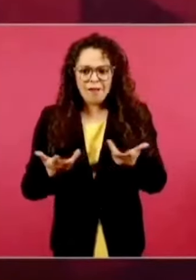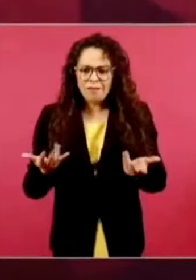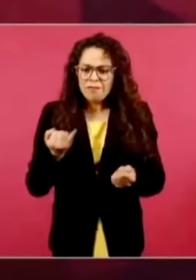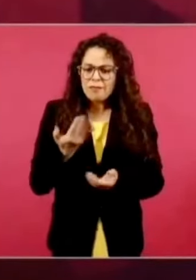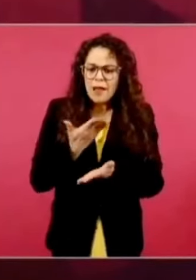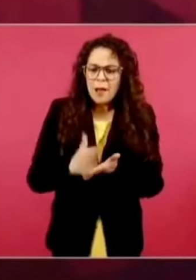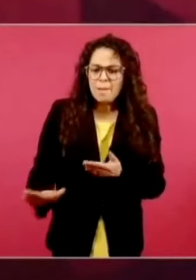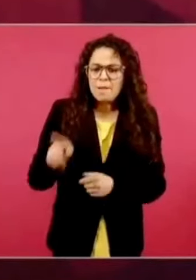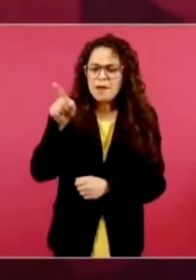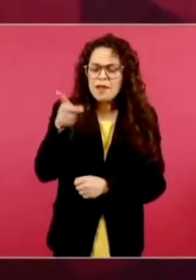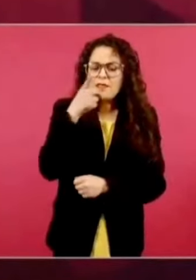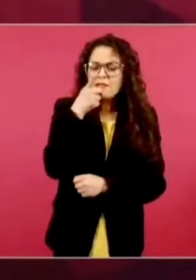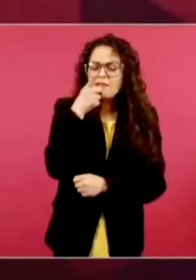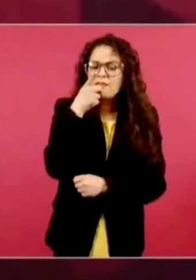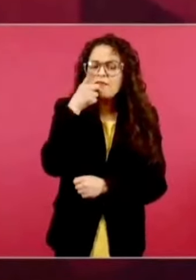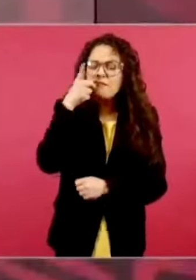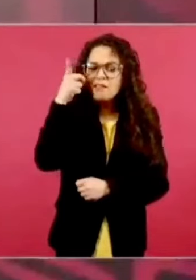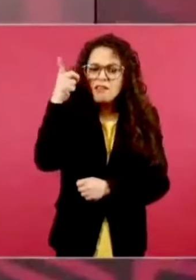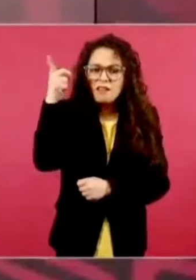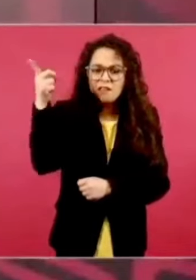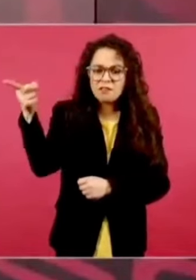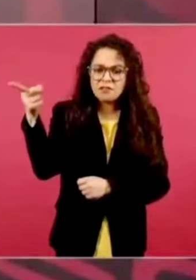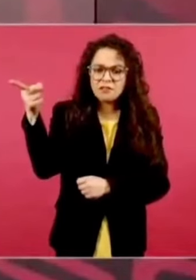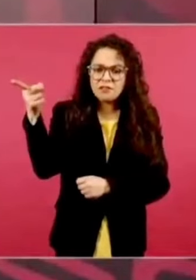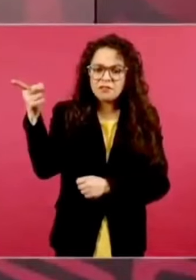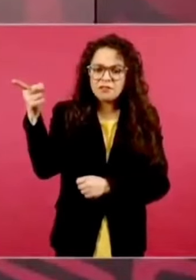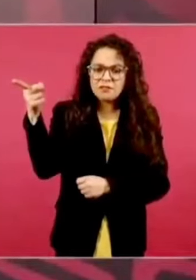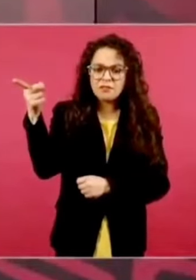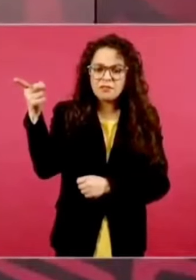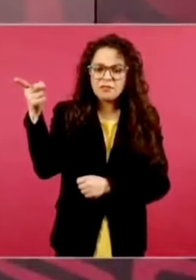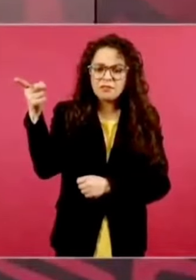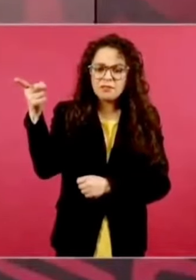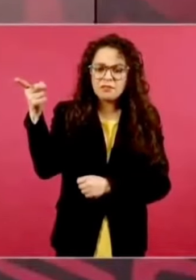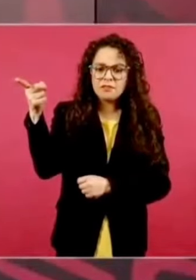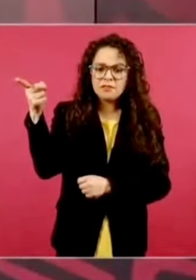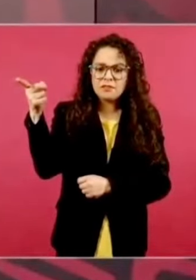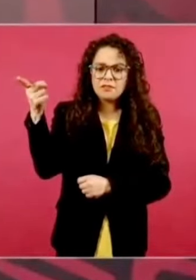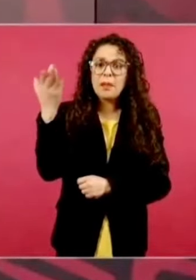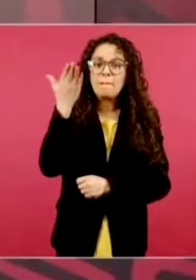que les pidieron el reportaje,